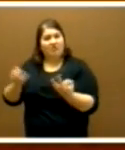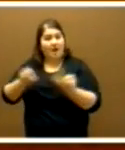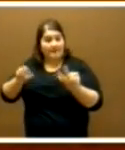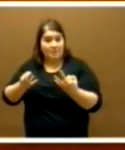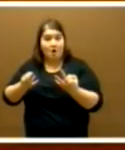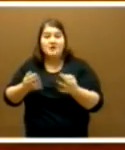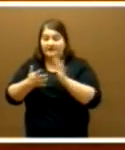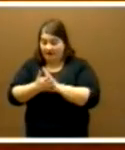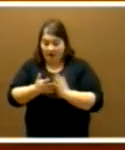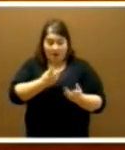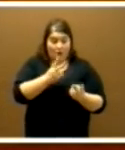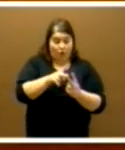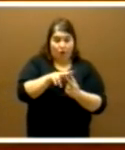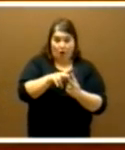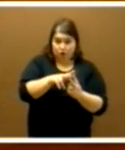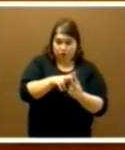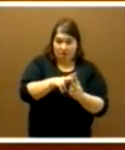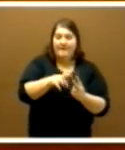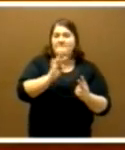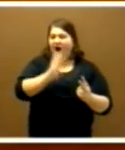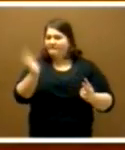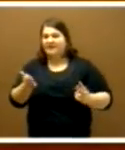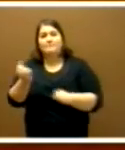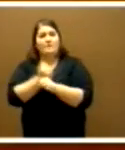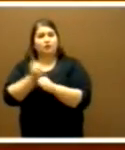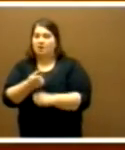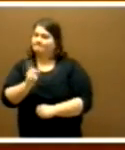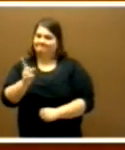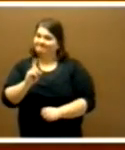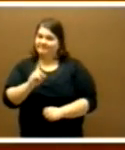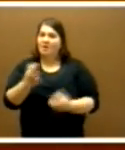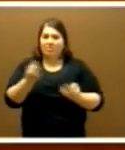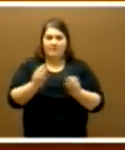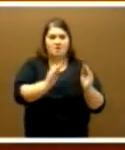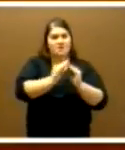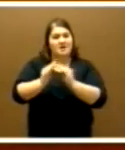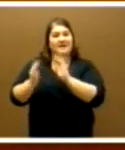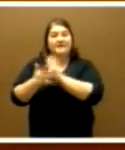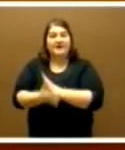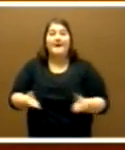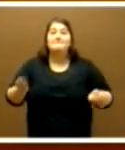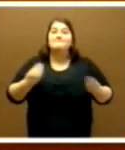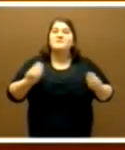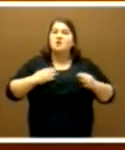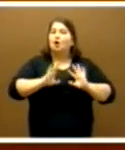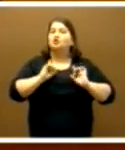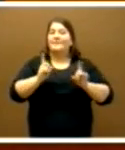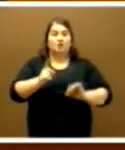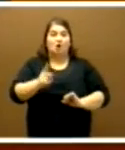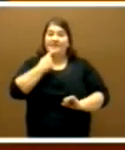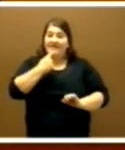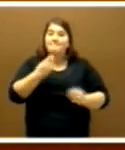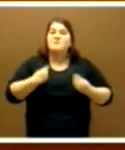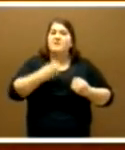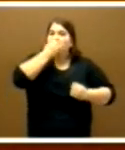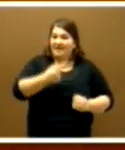cosas interfieran en nuestras obligaciones profesionales. Porque no se trata de vivir, sino de vivir bien, como decía Sócrates, y